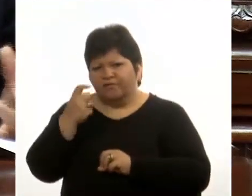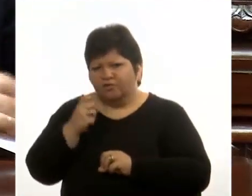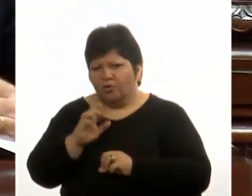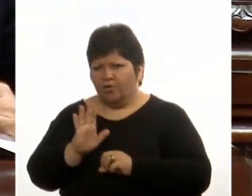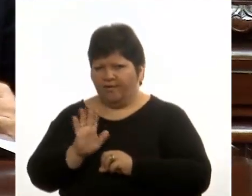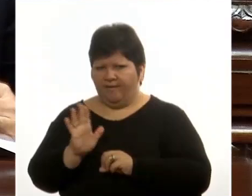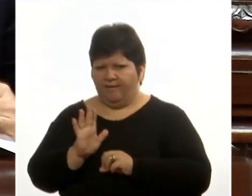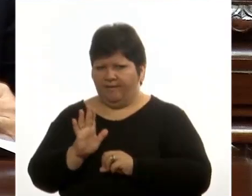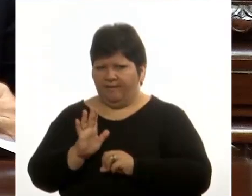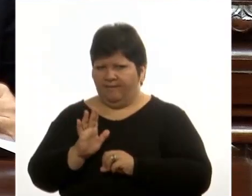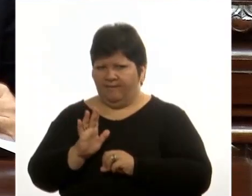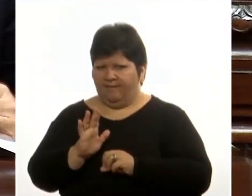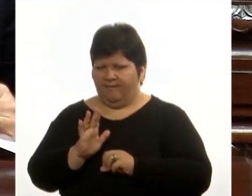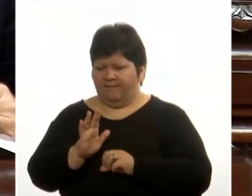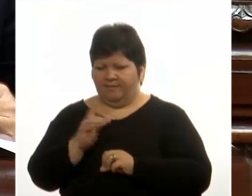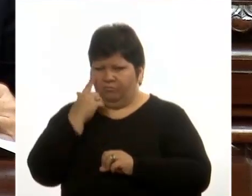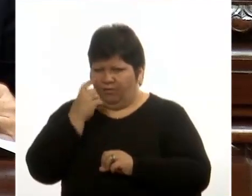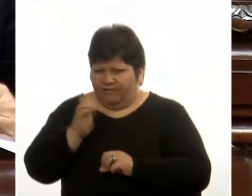Es un parche.